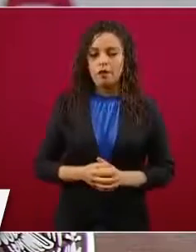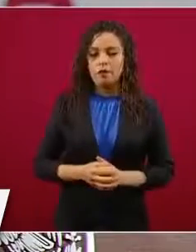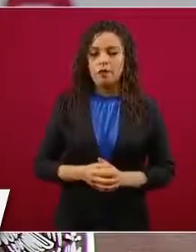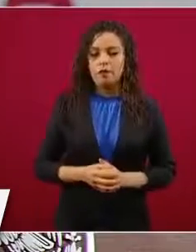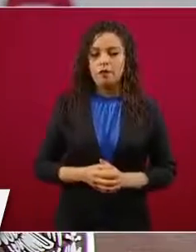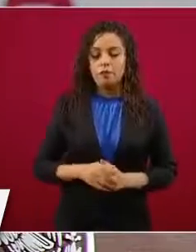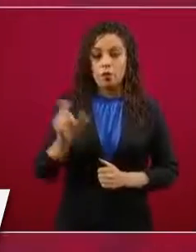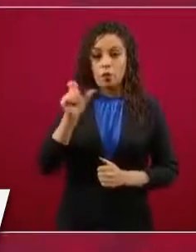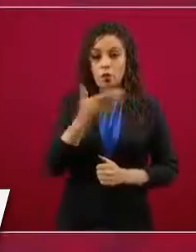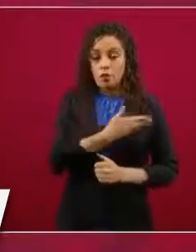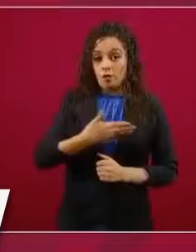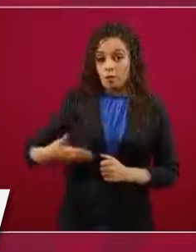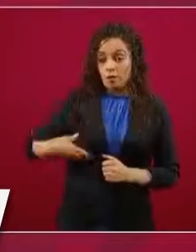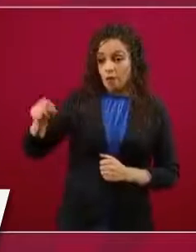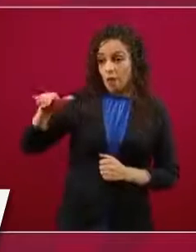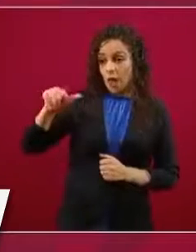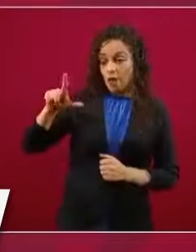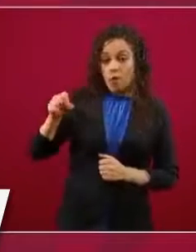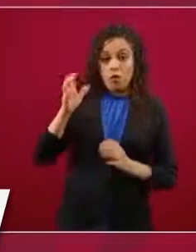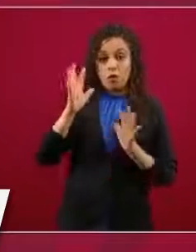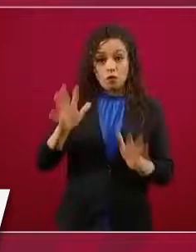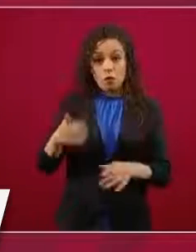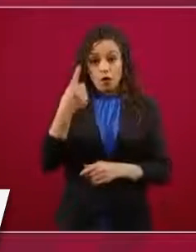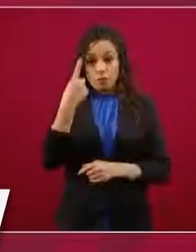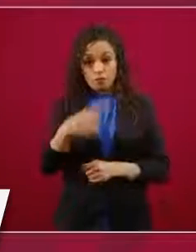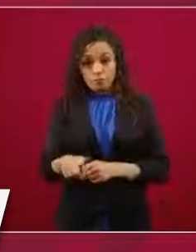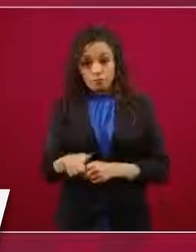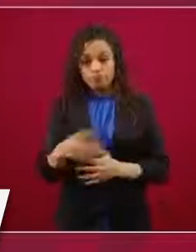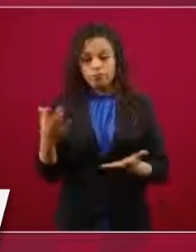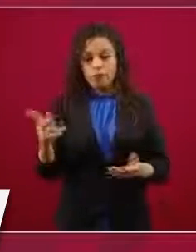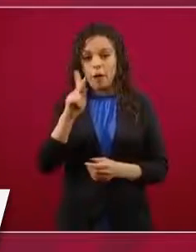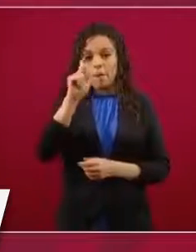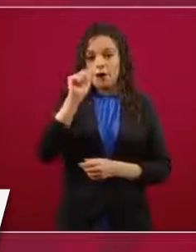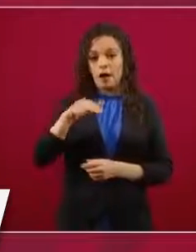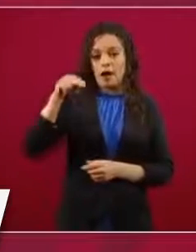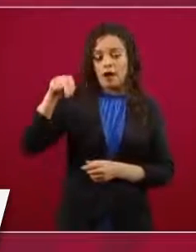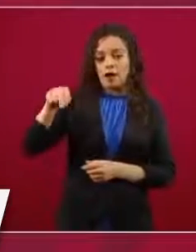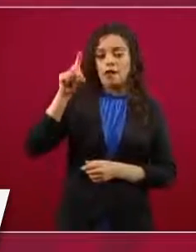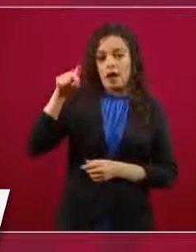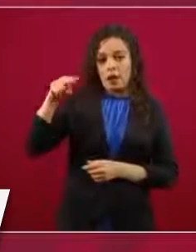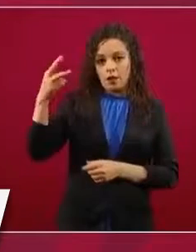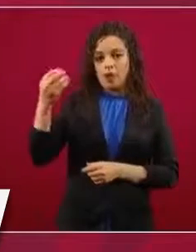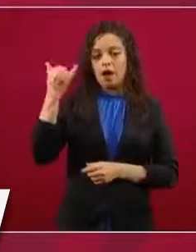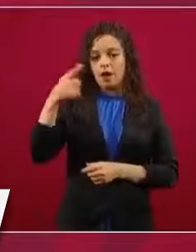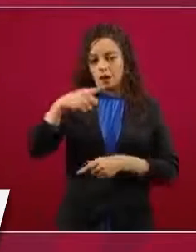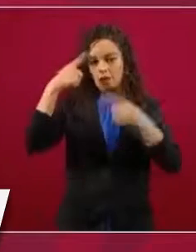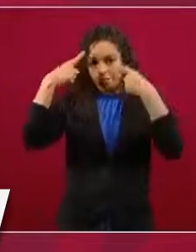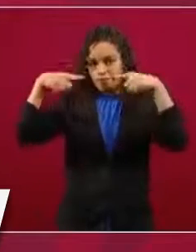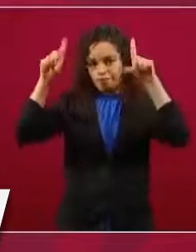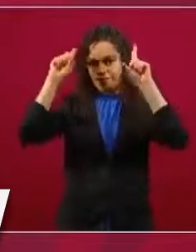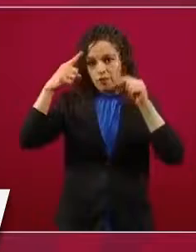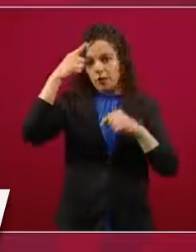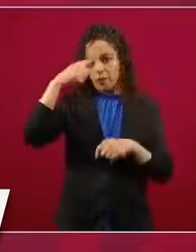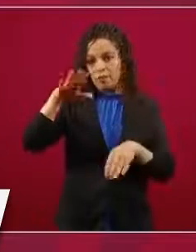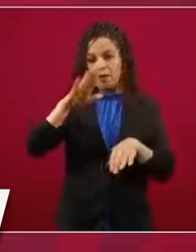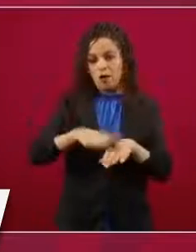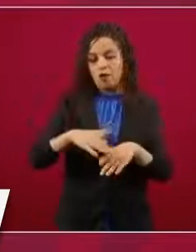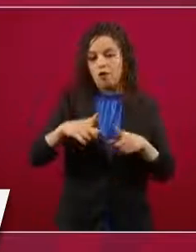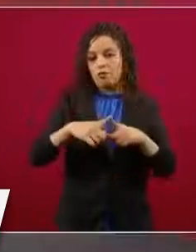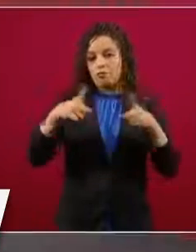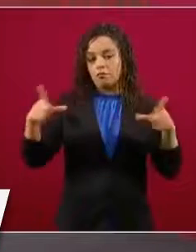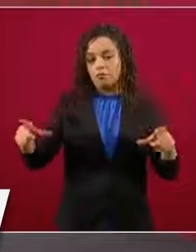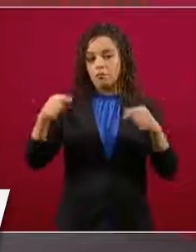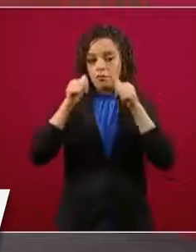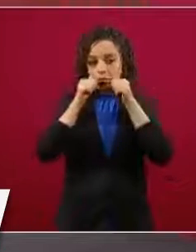que lo determina el presidente entrará el plan DN3 y el plan Marina para apoyar en el incremento hospitalario que requiere la